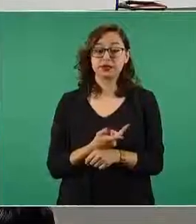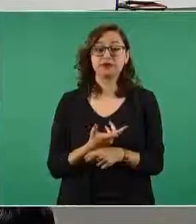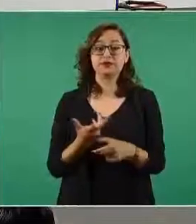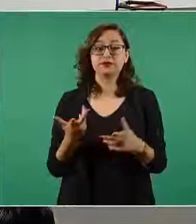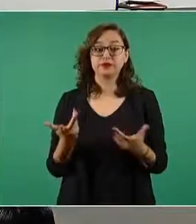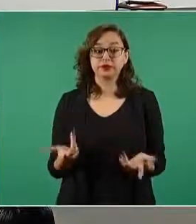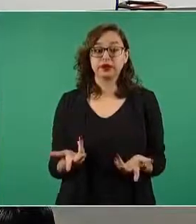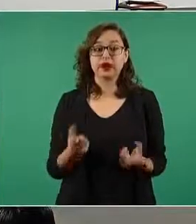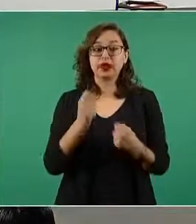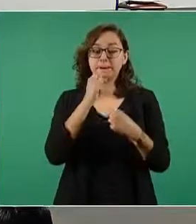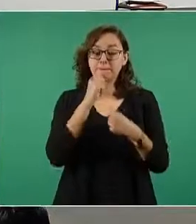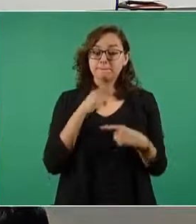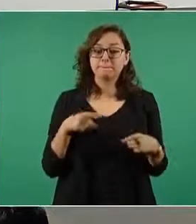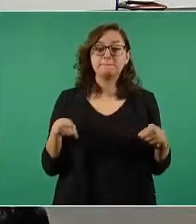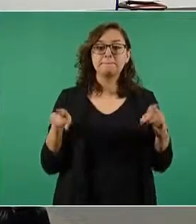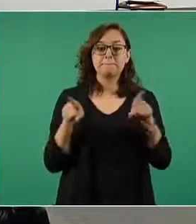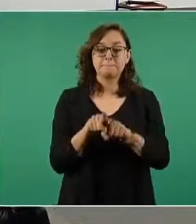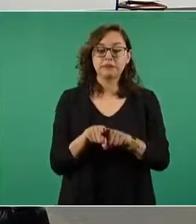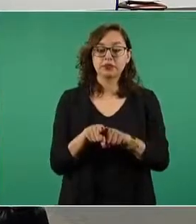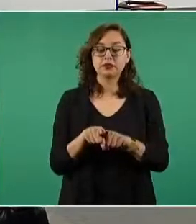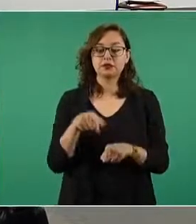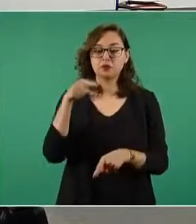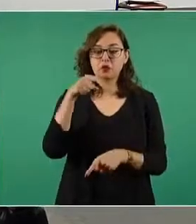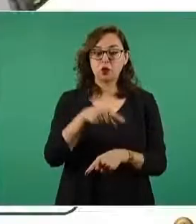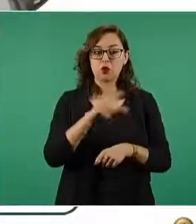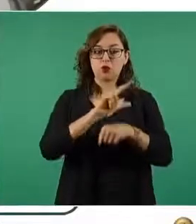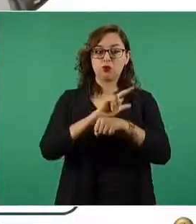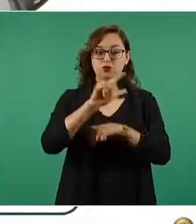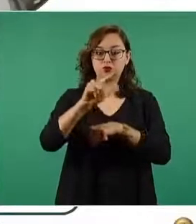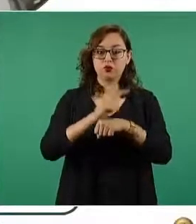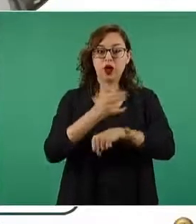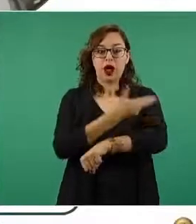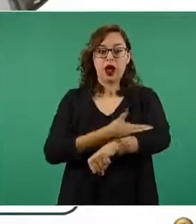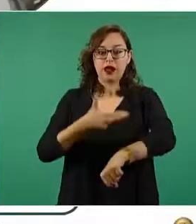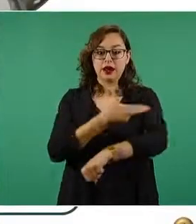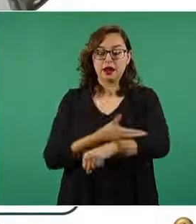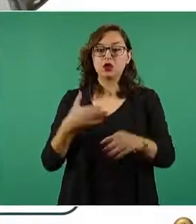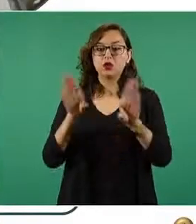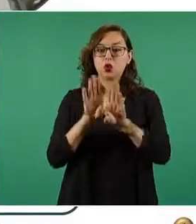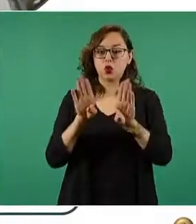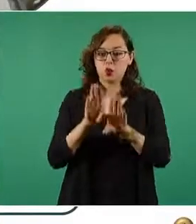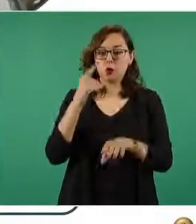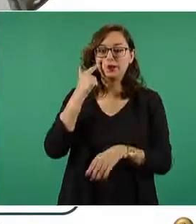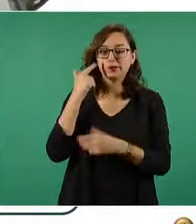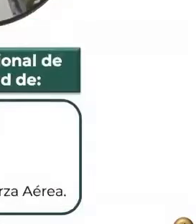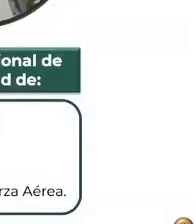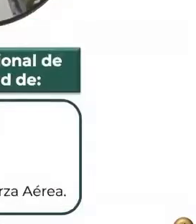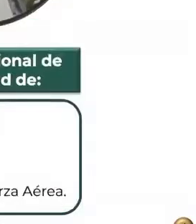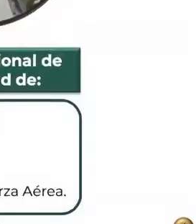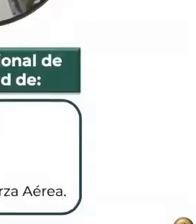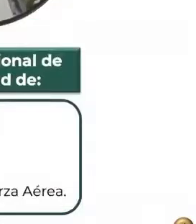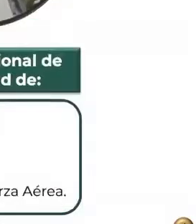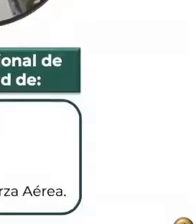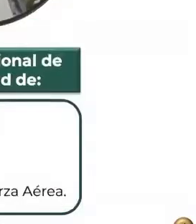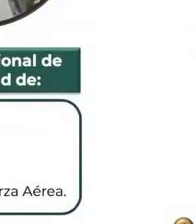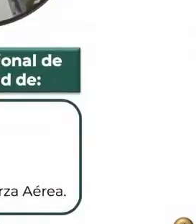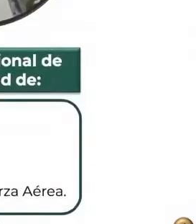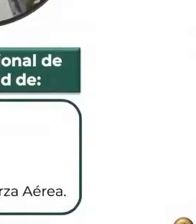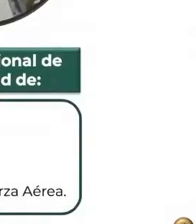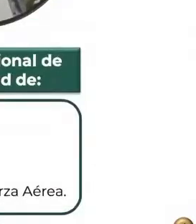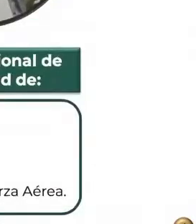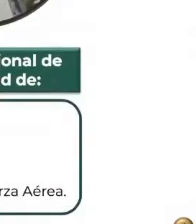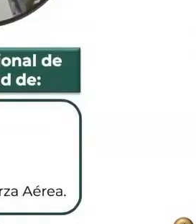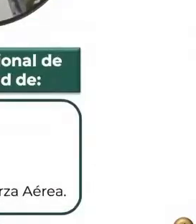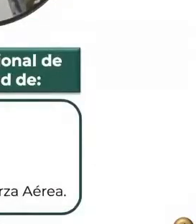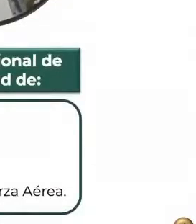desarticular el principal sistema logístico aéreo ubicado en esta base aérea militar número uno empleando para el despegue y la